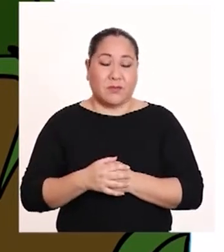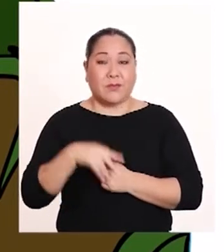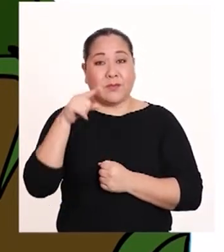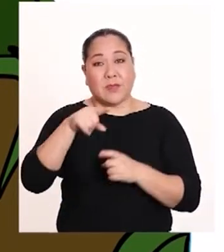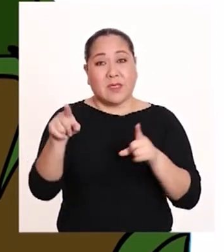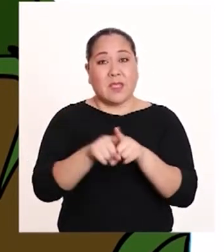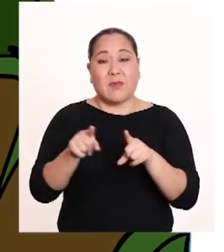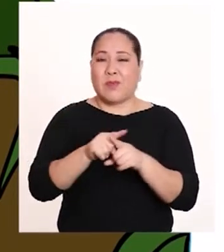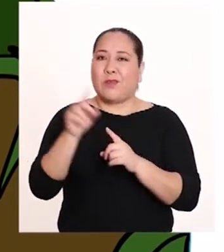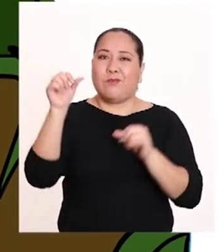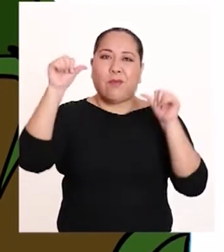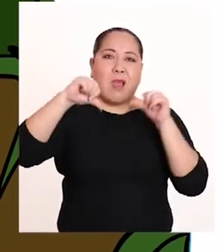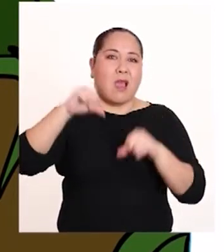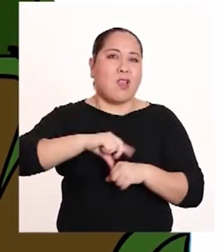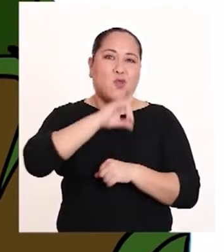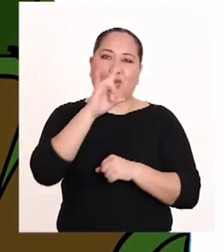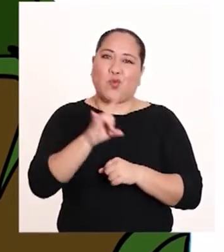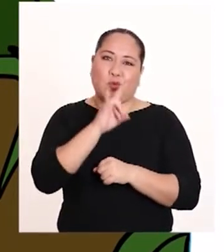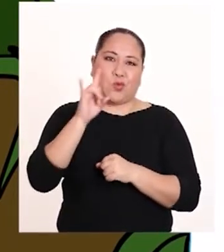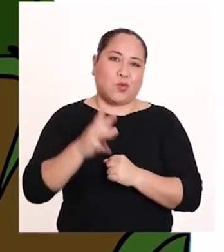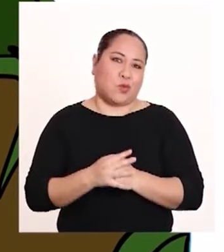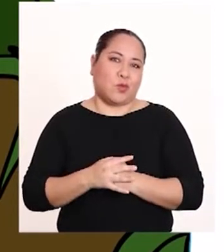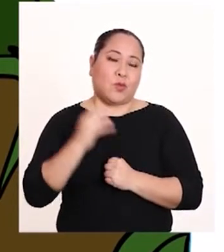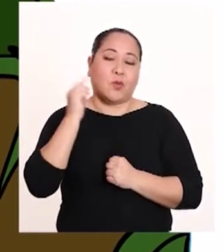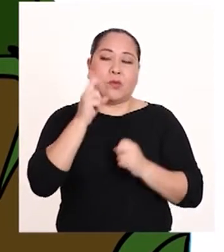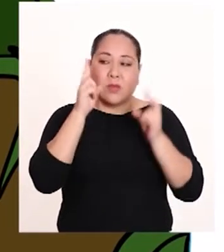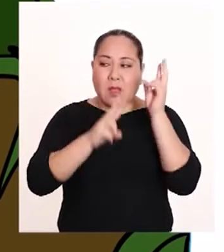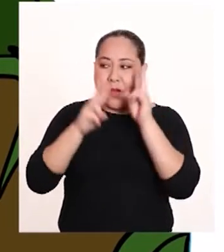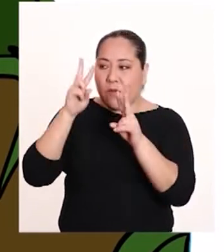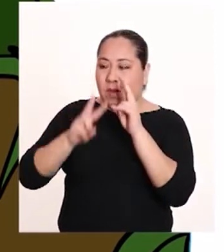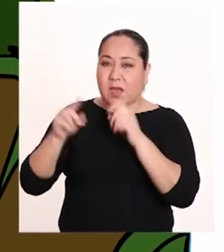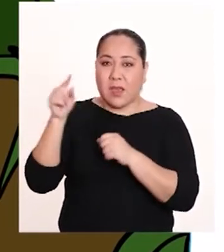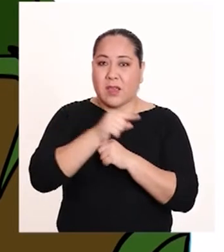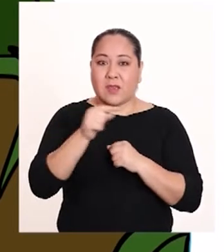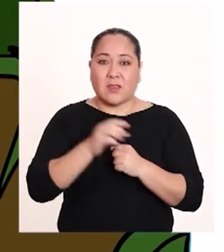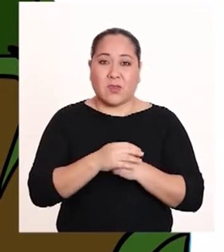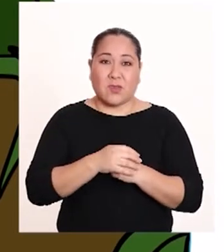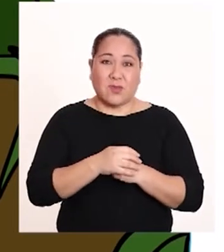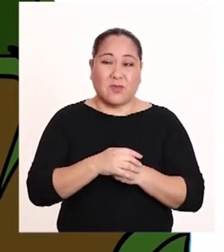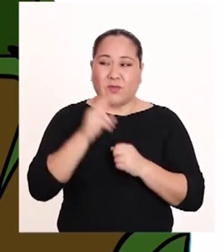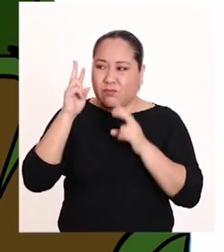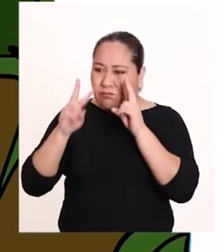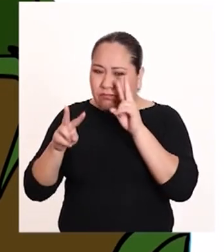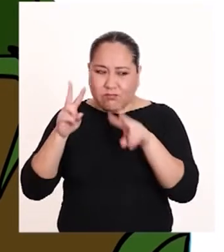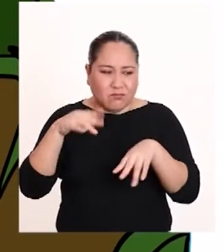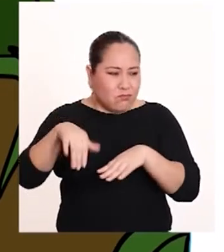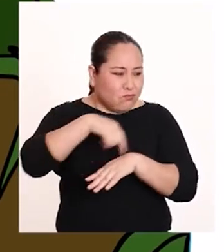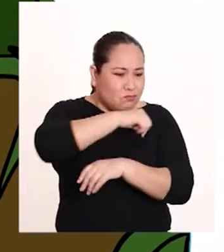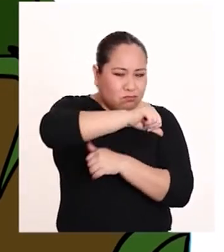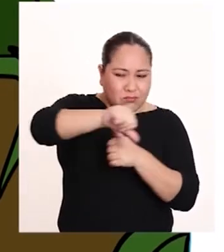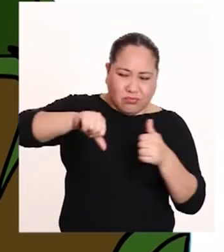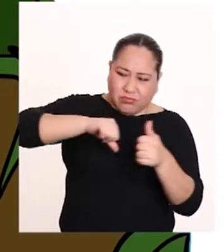así como a su inadecuada disposición, pues se observan estos residuos por doquier. Ante esta